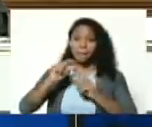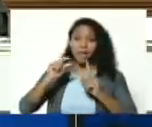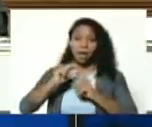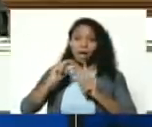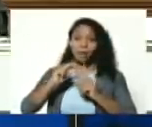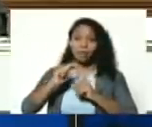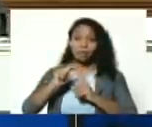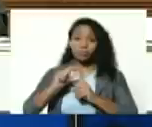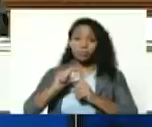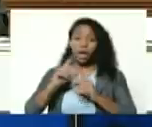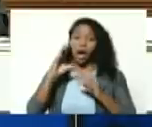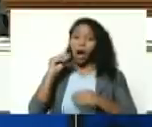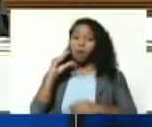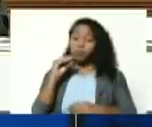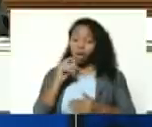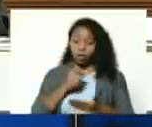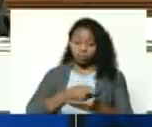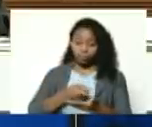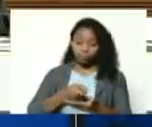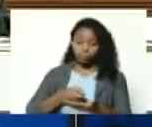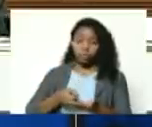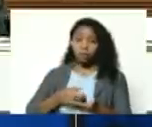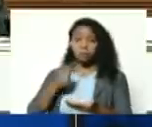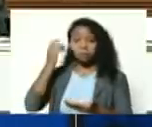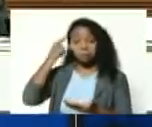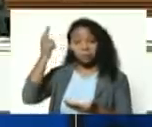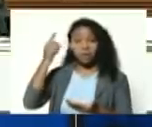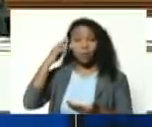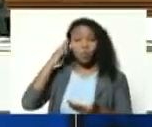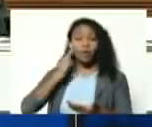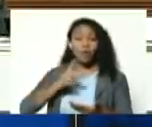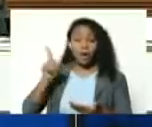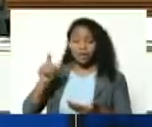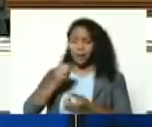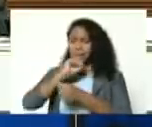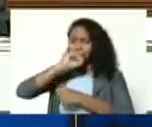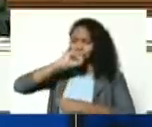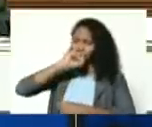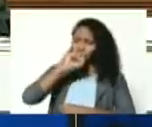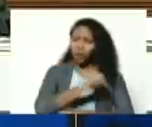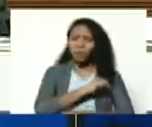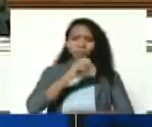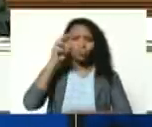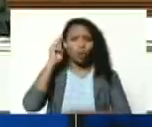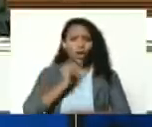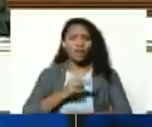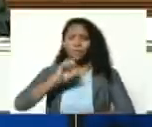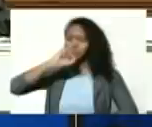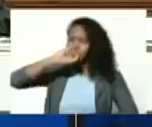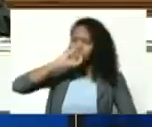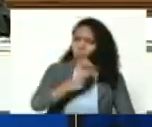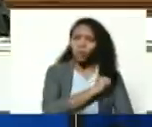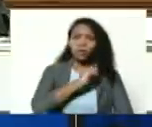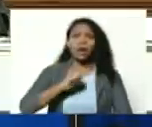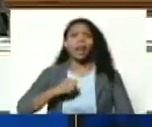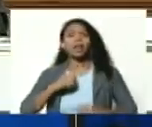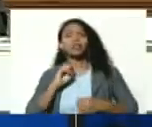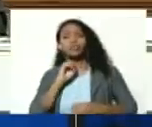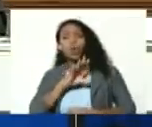hablada y escrita y era un bolivariano un hombre que amaba a Bolívar que amaba nuestra historia